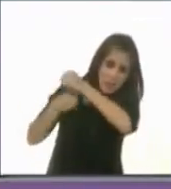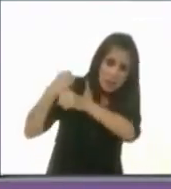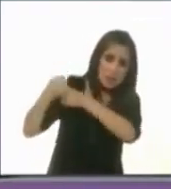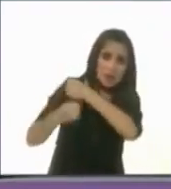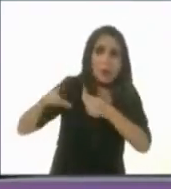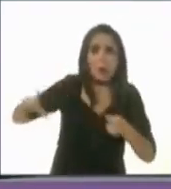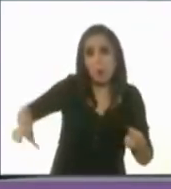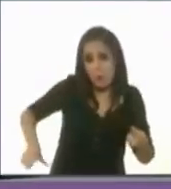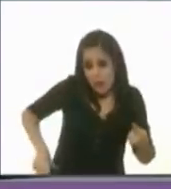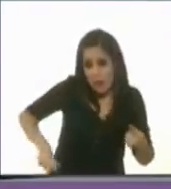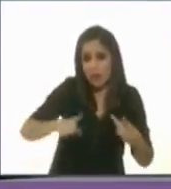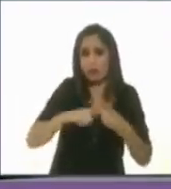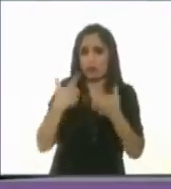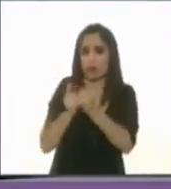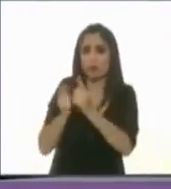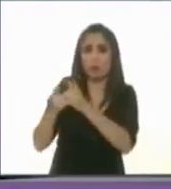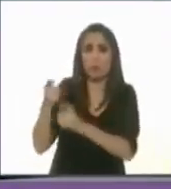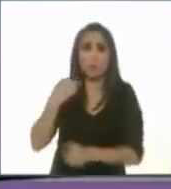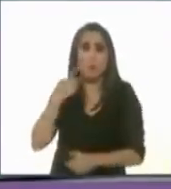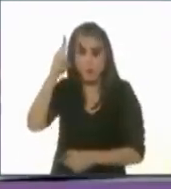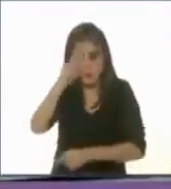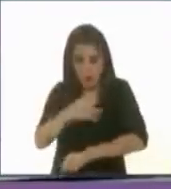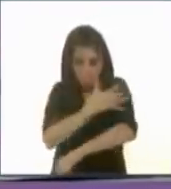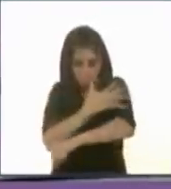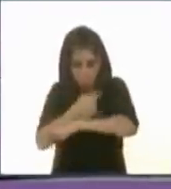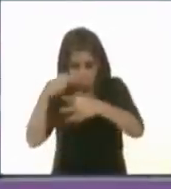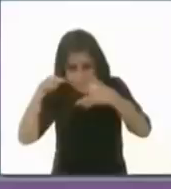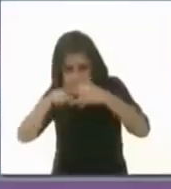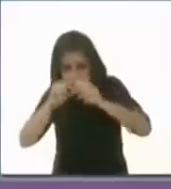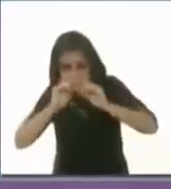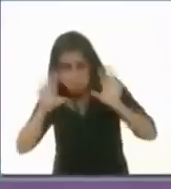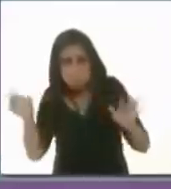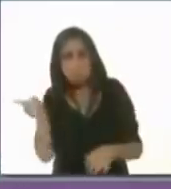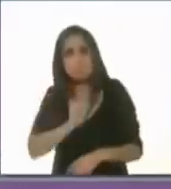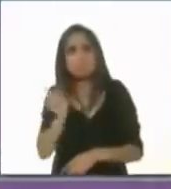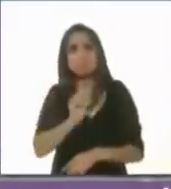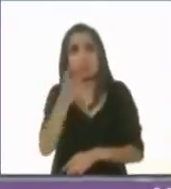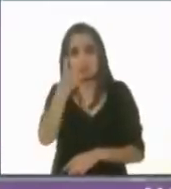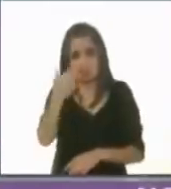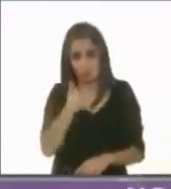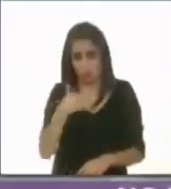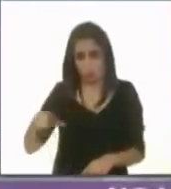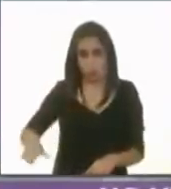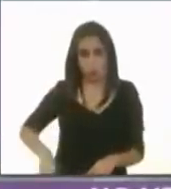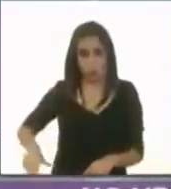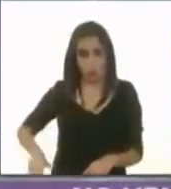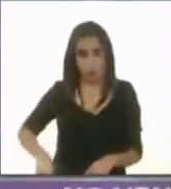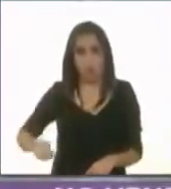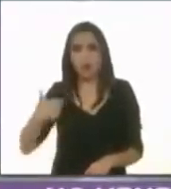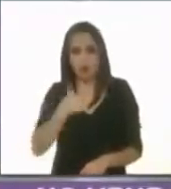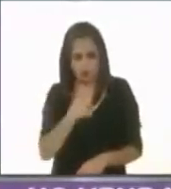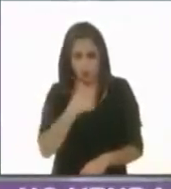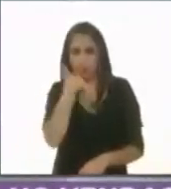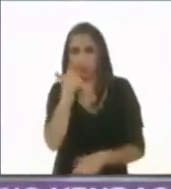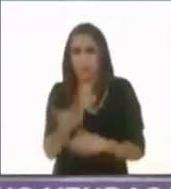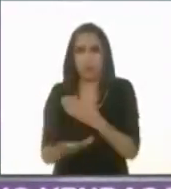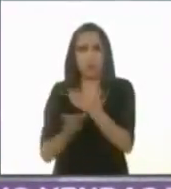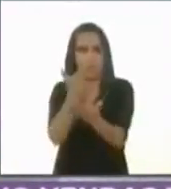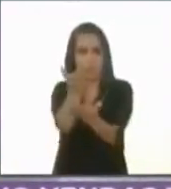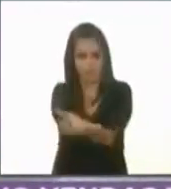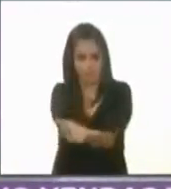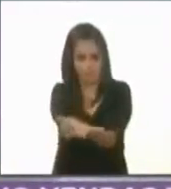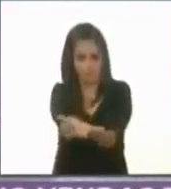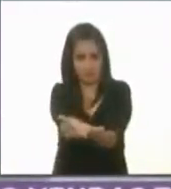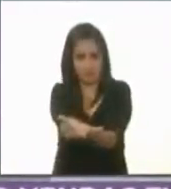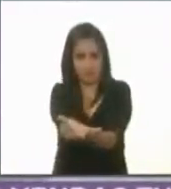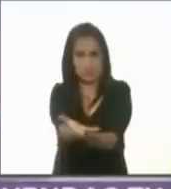el gobierno ni los partidos políticos han sido transparentes. Por eso en mi gobierno yo te propongo que va a